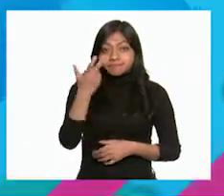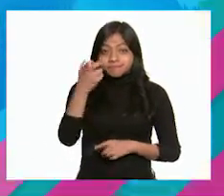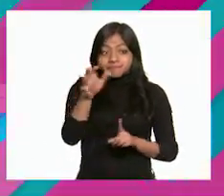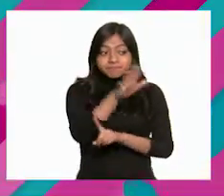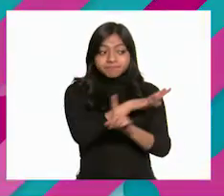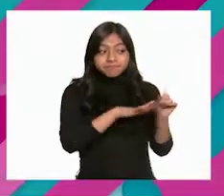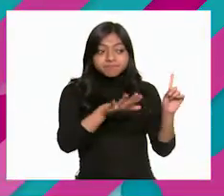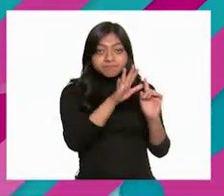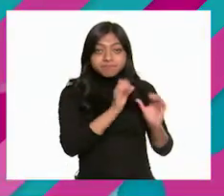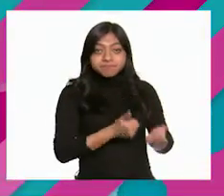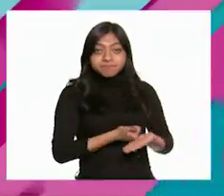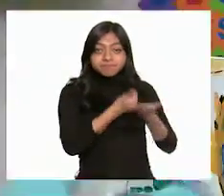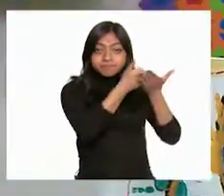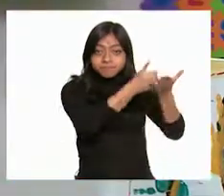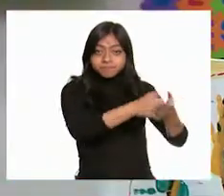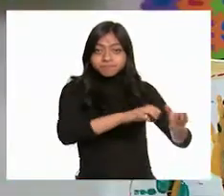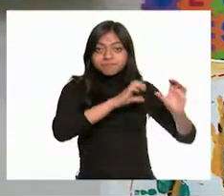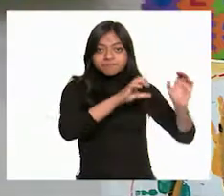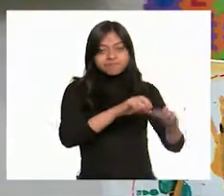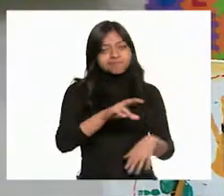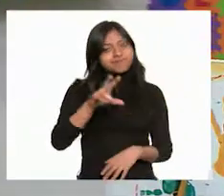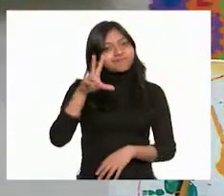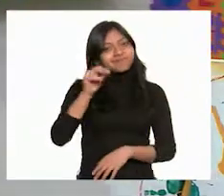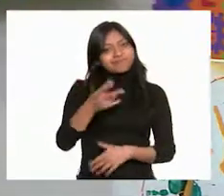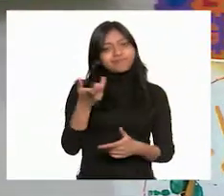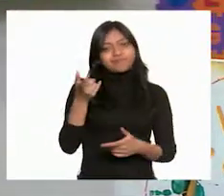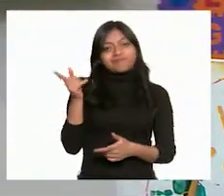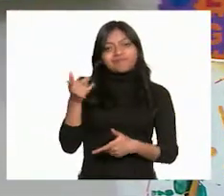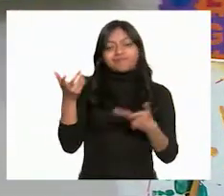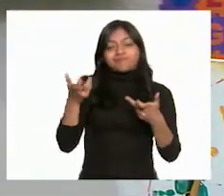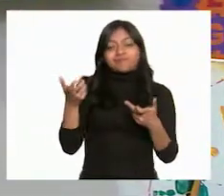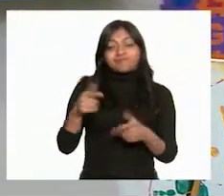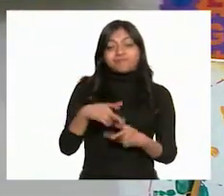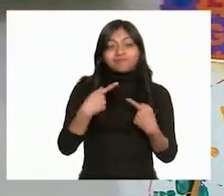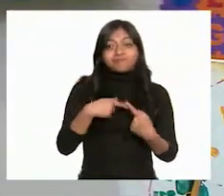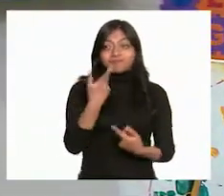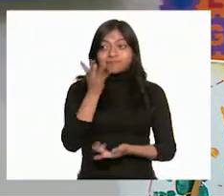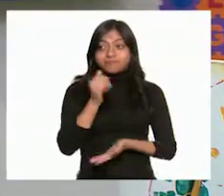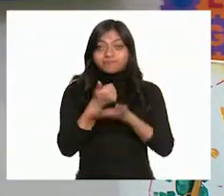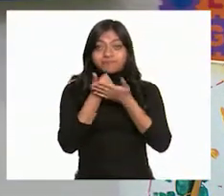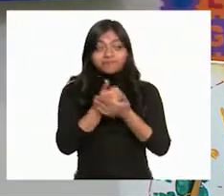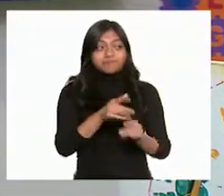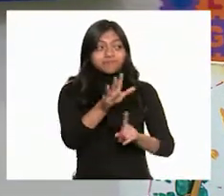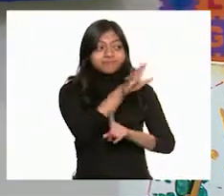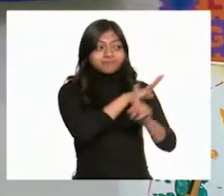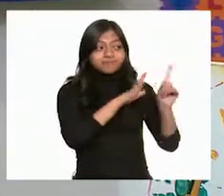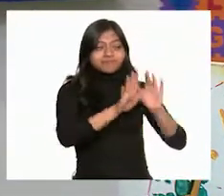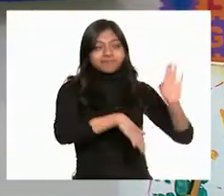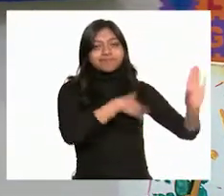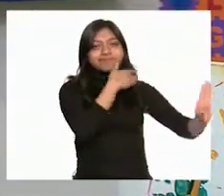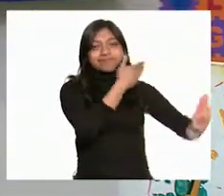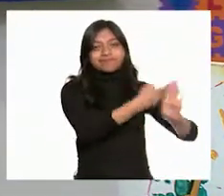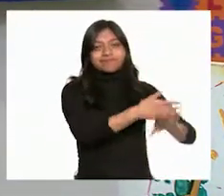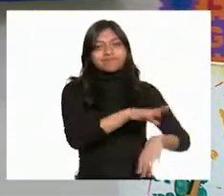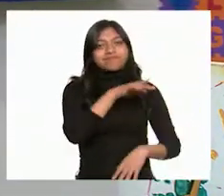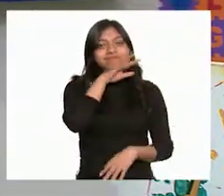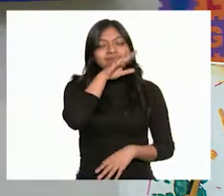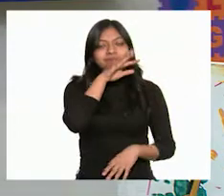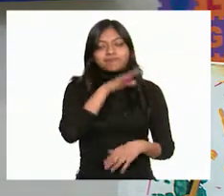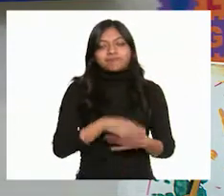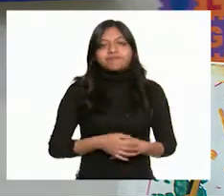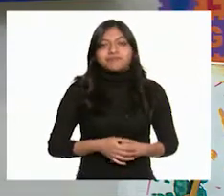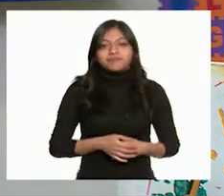No, definitivamente no, maestra. Esta acción no le favorece a nadie y al contrario contamina nuestros espacios y